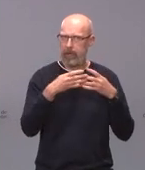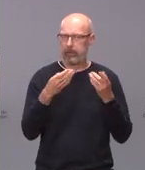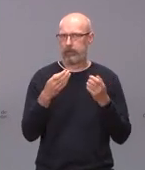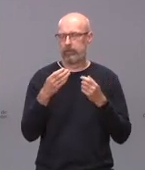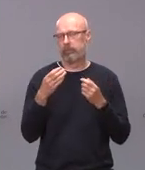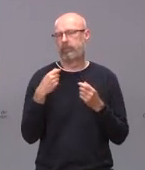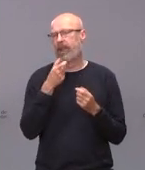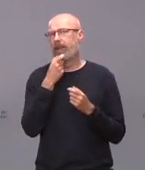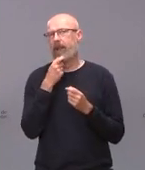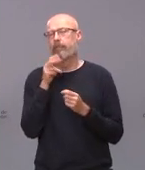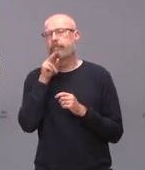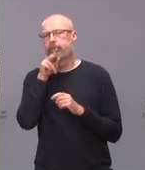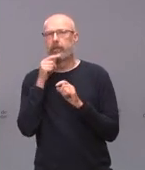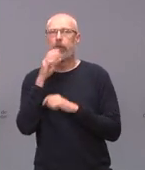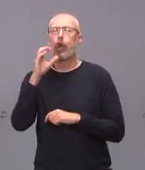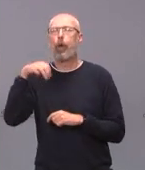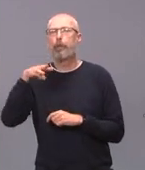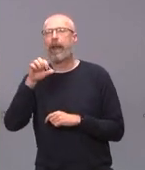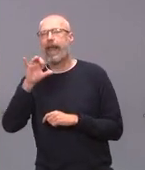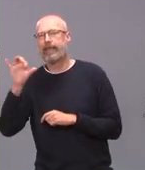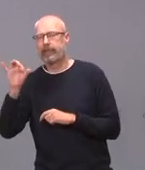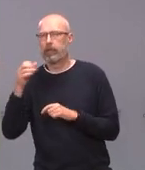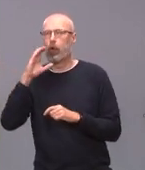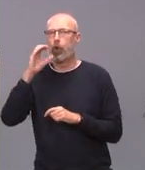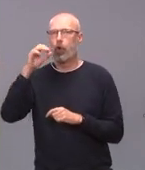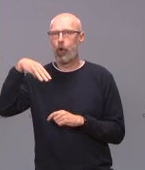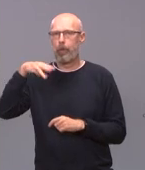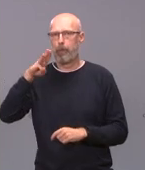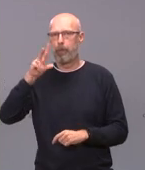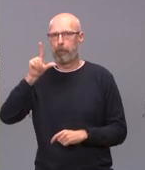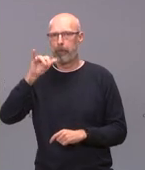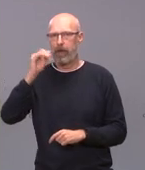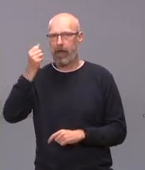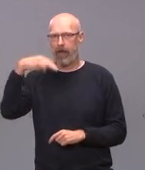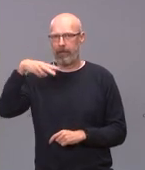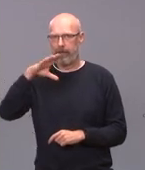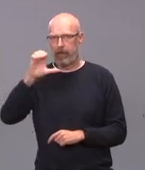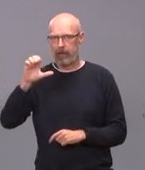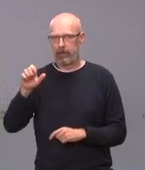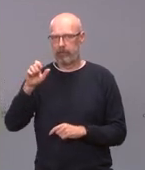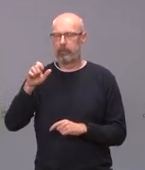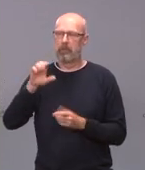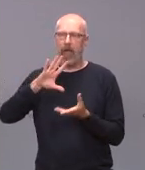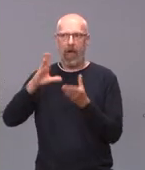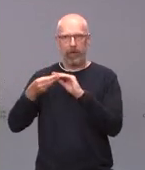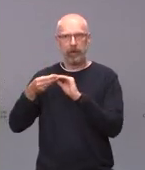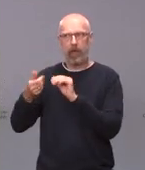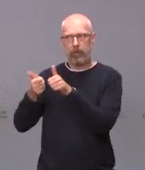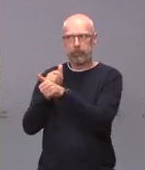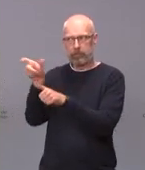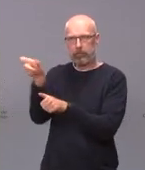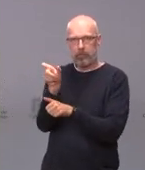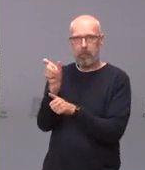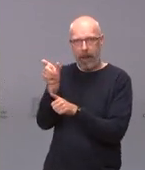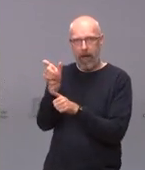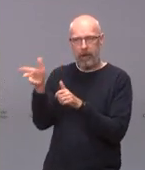es el término efectivamente el anglicismo al que se refiere y que ha sido adoptado con generalidad en España especialmente inicialmente en el